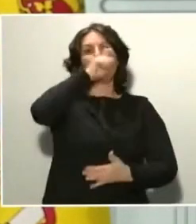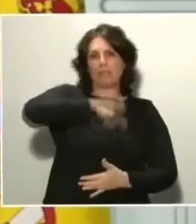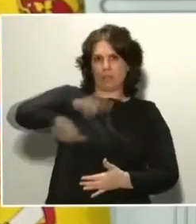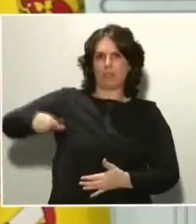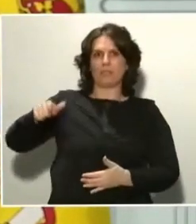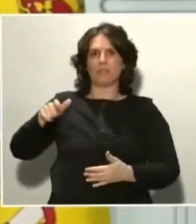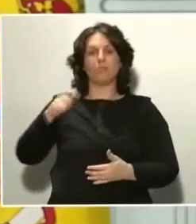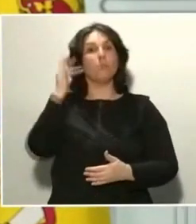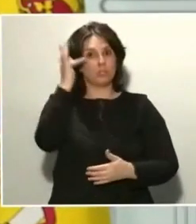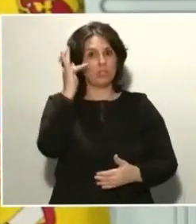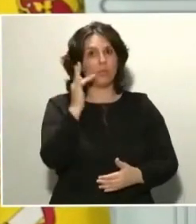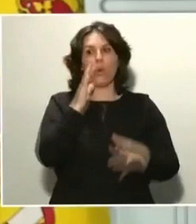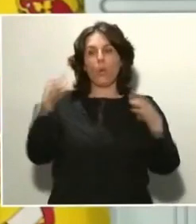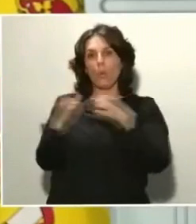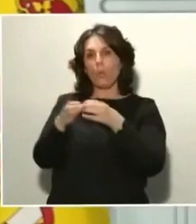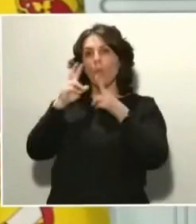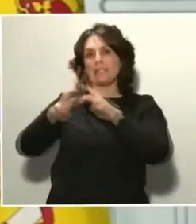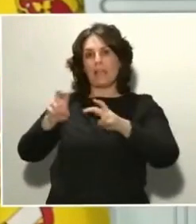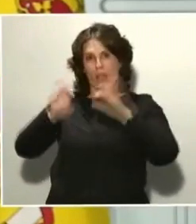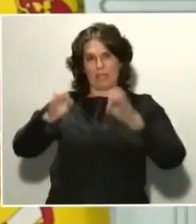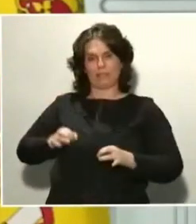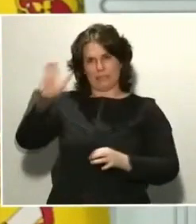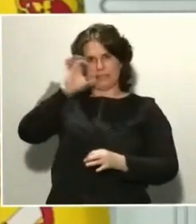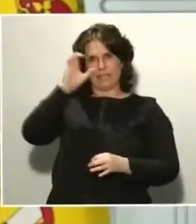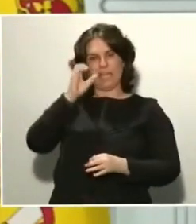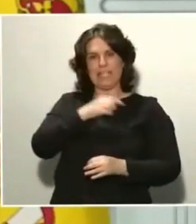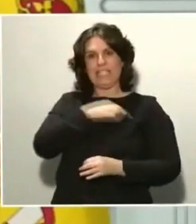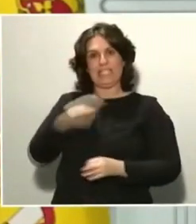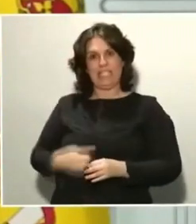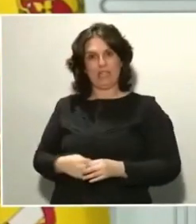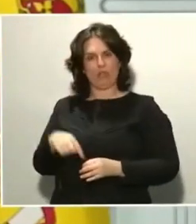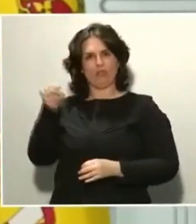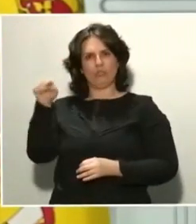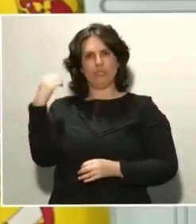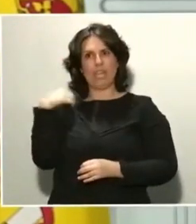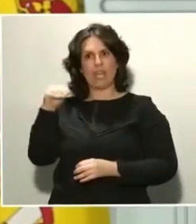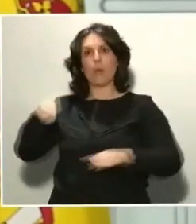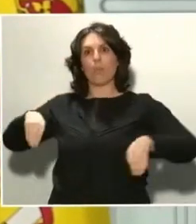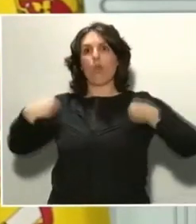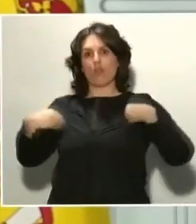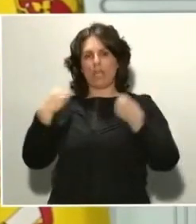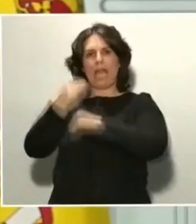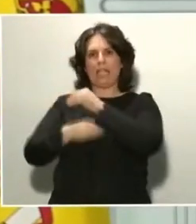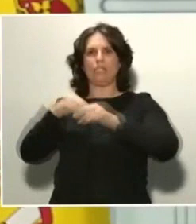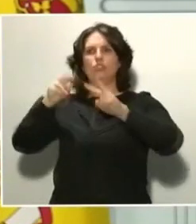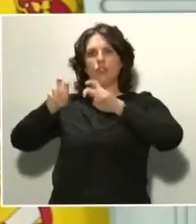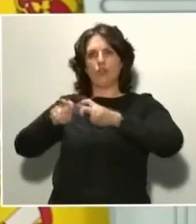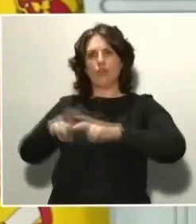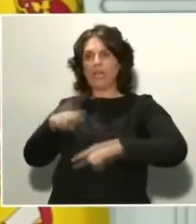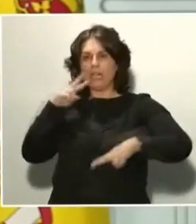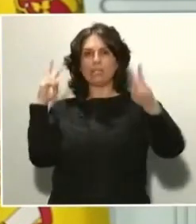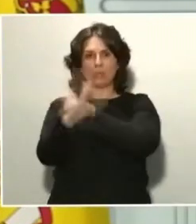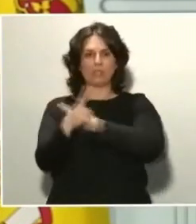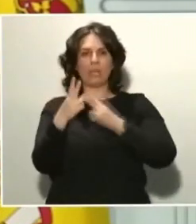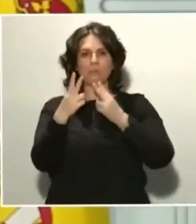investigadores chinos ha publicado un modelo animal en monos donde se ha estudiado la respuesta inmune a esta enfermedad.